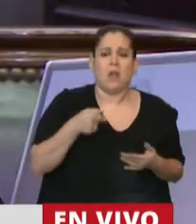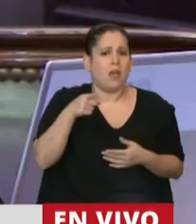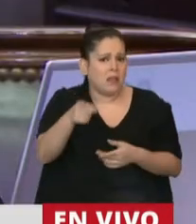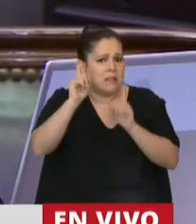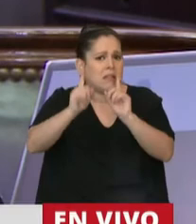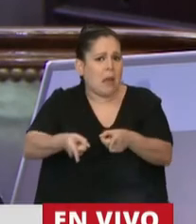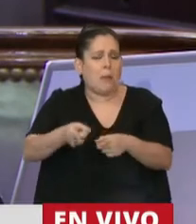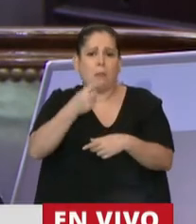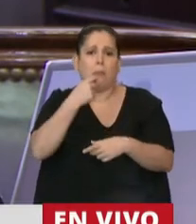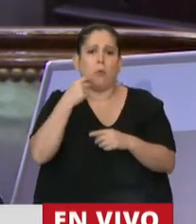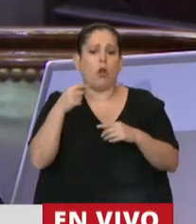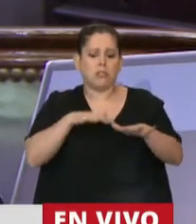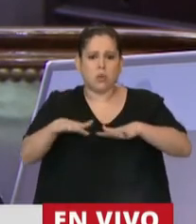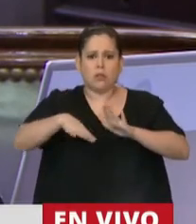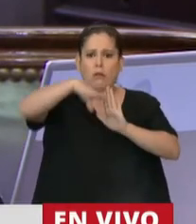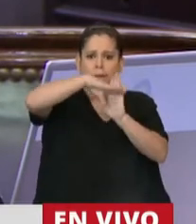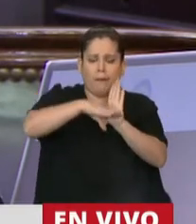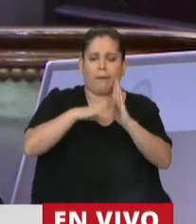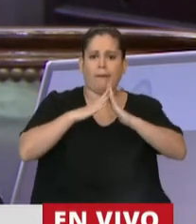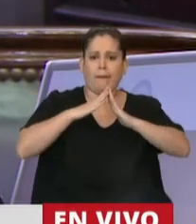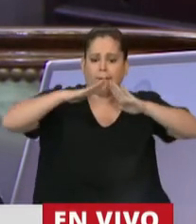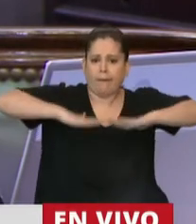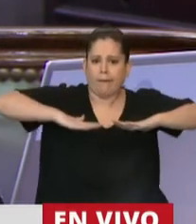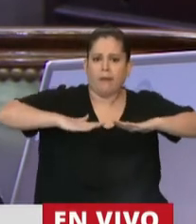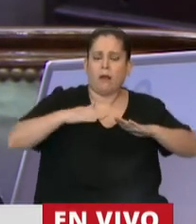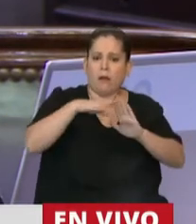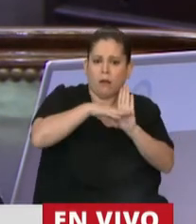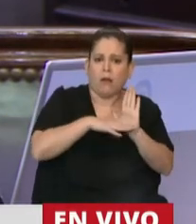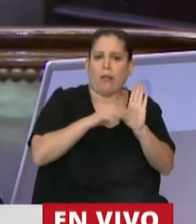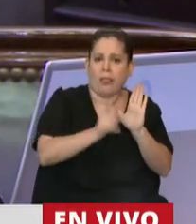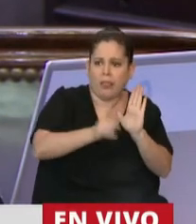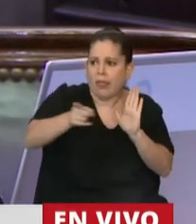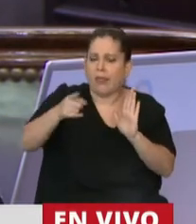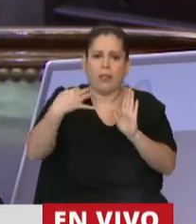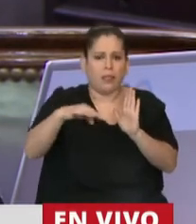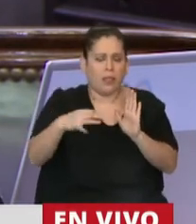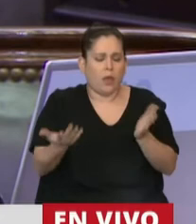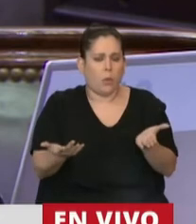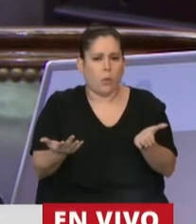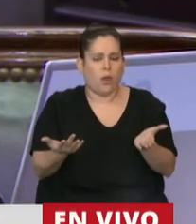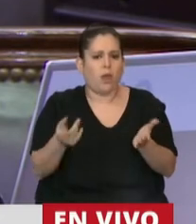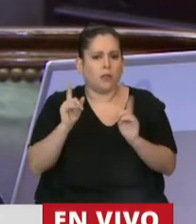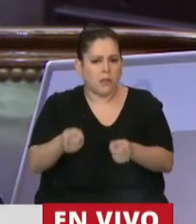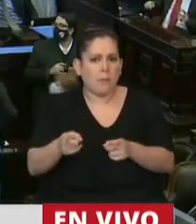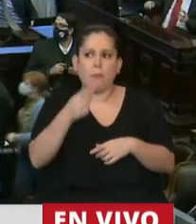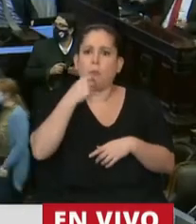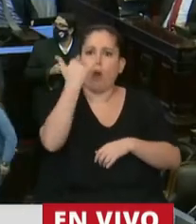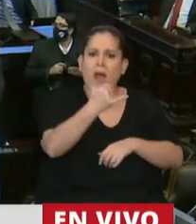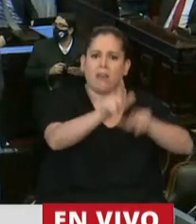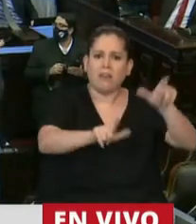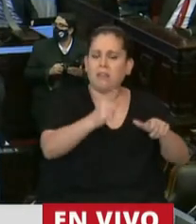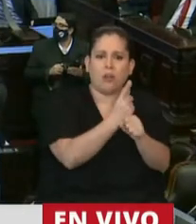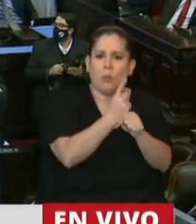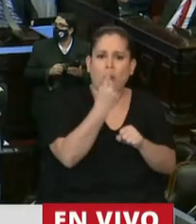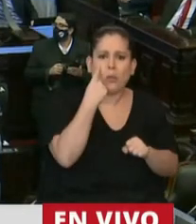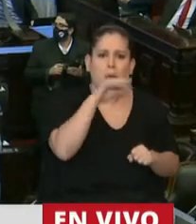aún más rígidas de la cuarentena, que muchos trabajadores y trabajadoras, sectores que se quedaron sin ingresos, no tienen cómo sobrevivir, que se le pueda garantizar